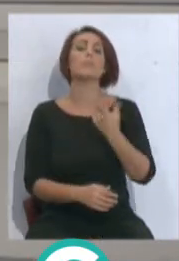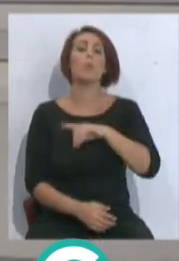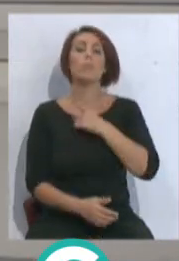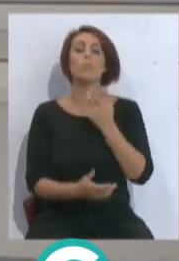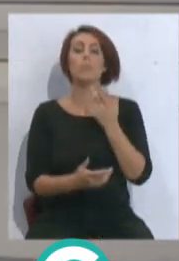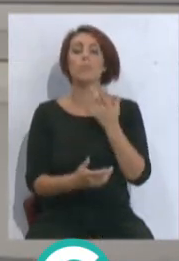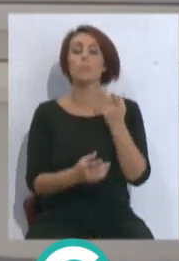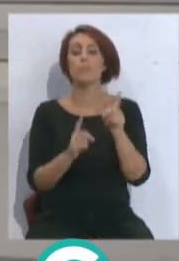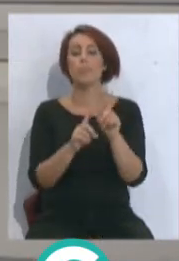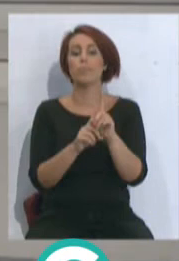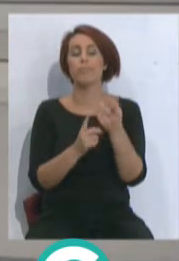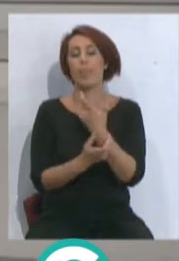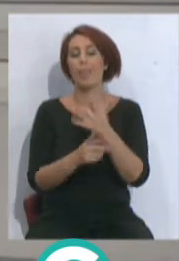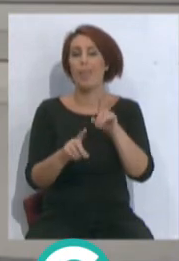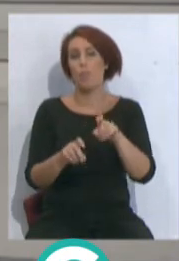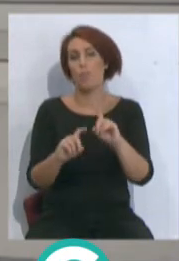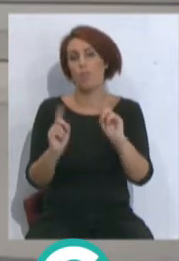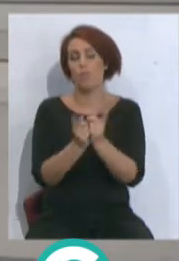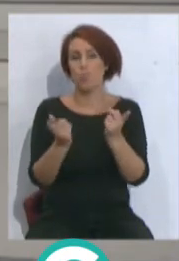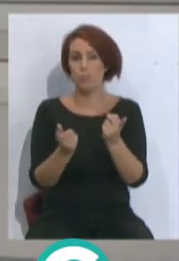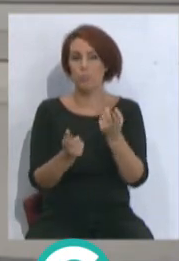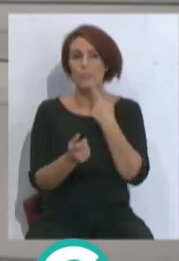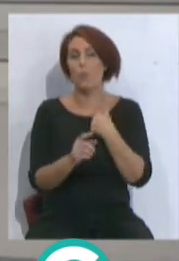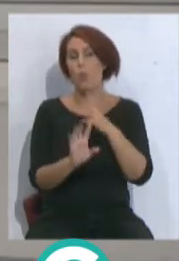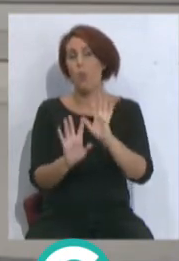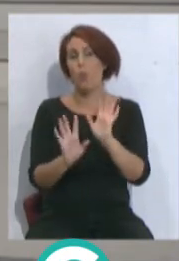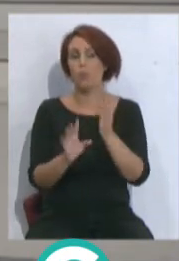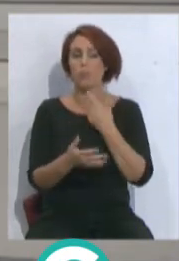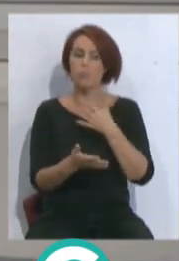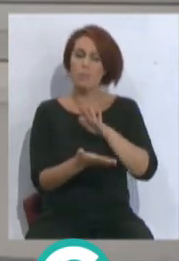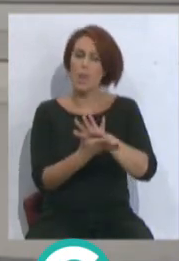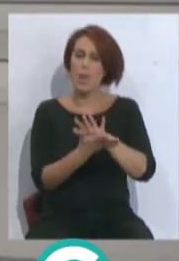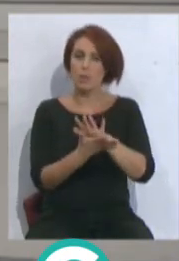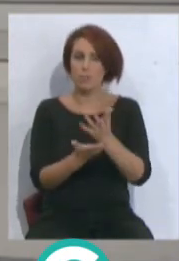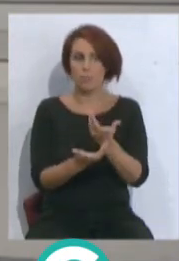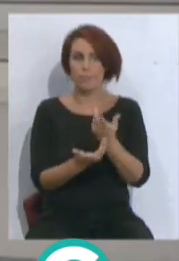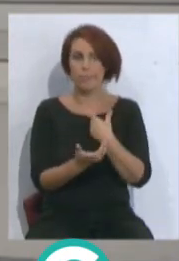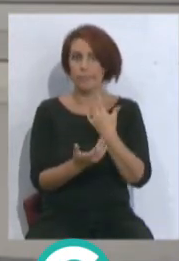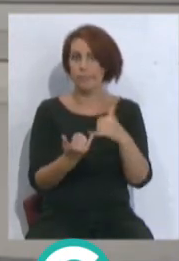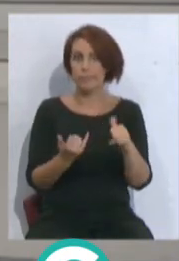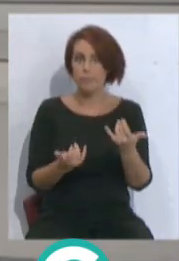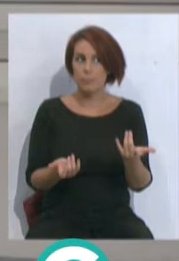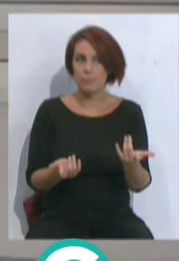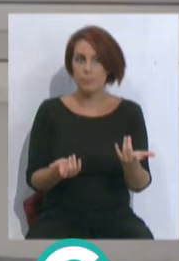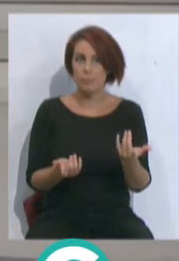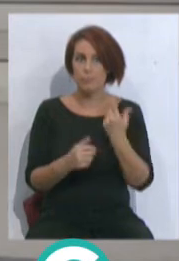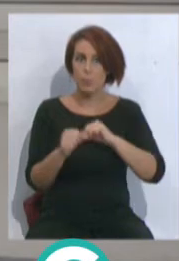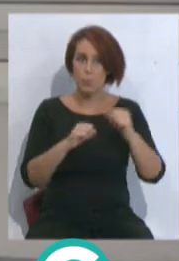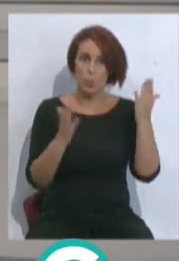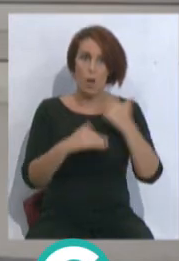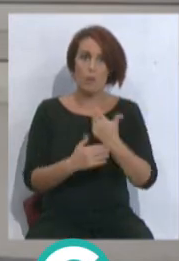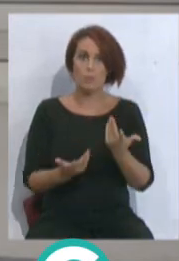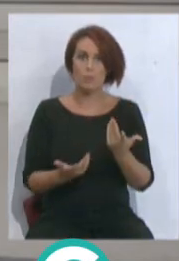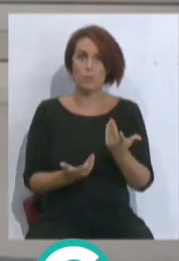un cierto descanso. Pero claro, me dicen, no, va a estar relajado. Resulta que cuando no hay liga